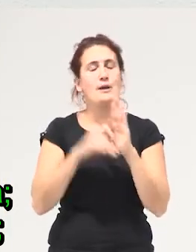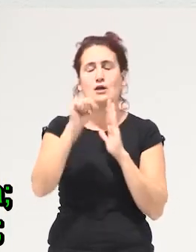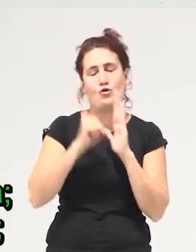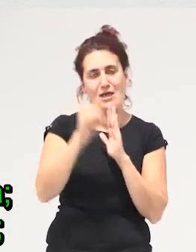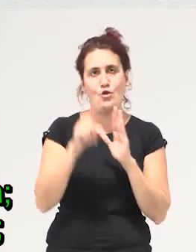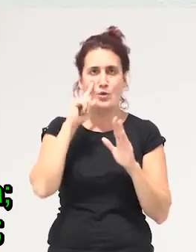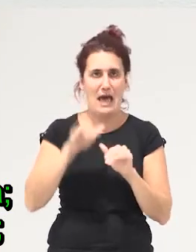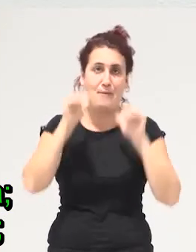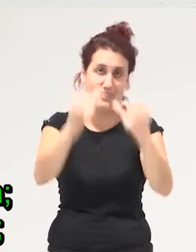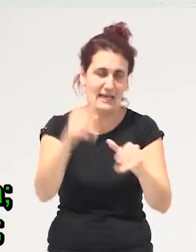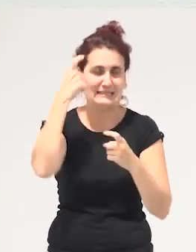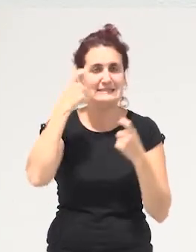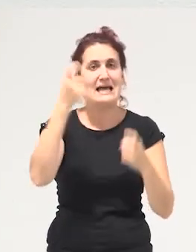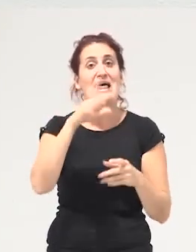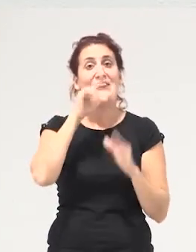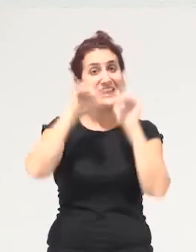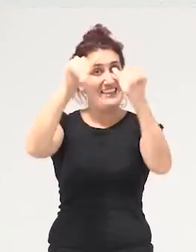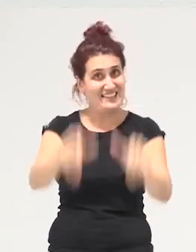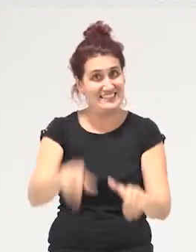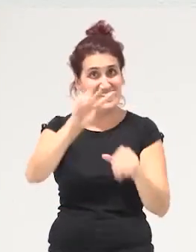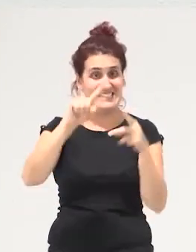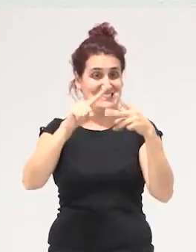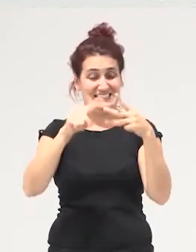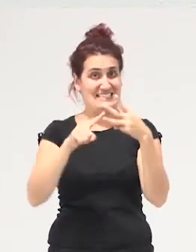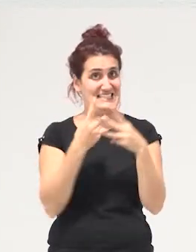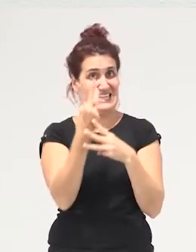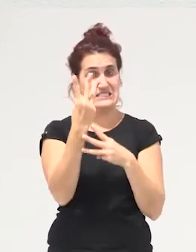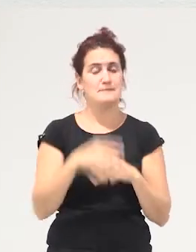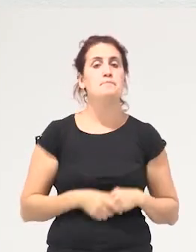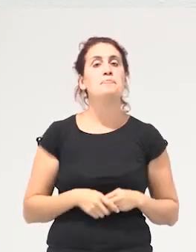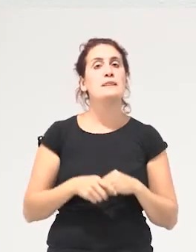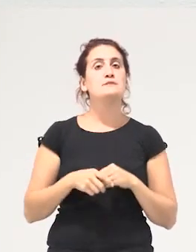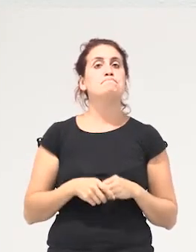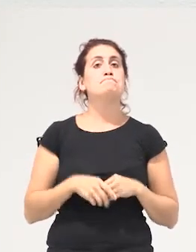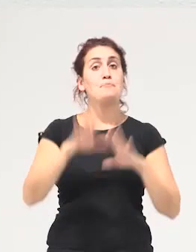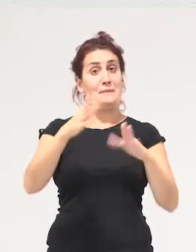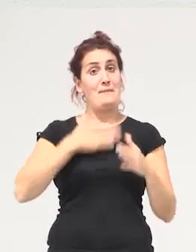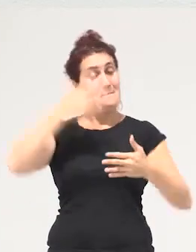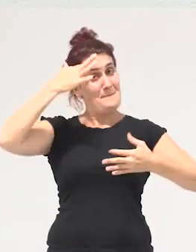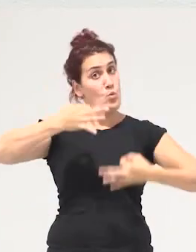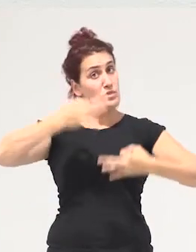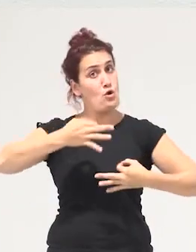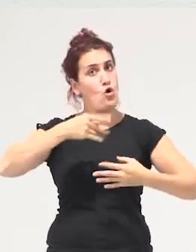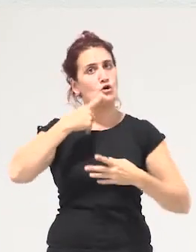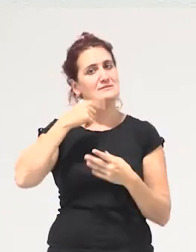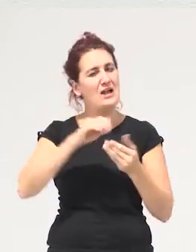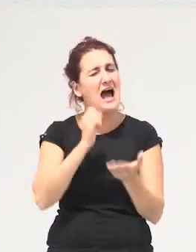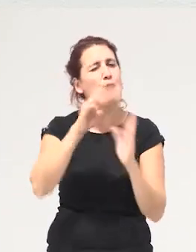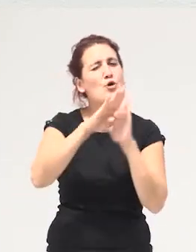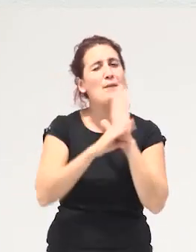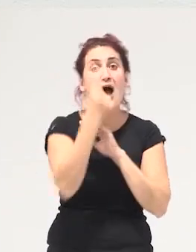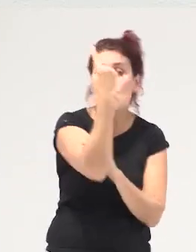voy a avanzar de crecentista en ese triple sentido y sería a mi juicio un programa que no apueste por una